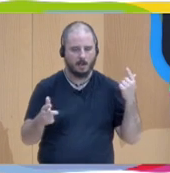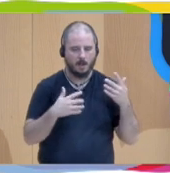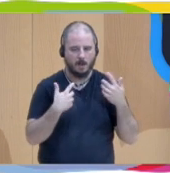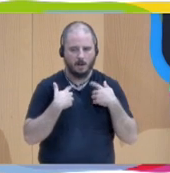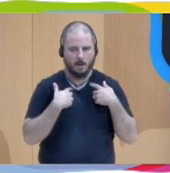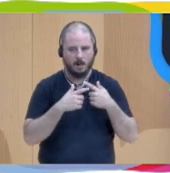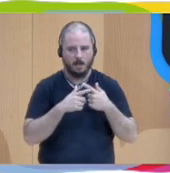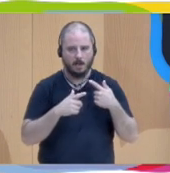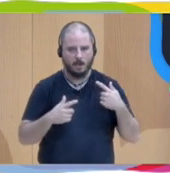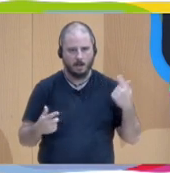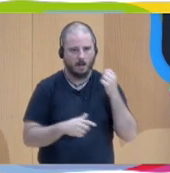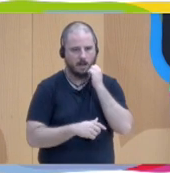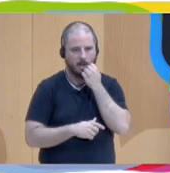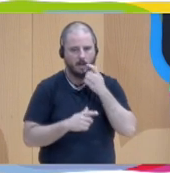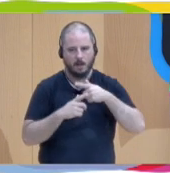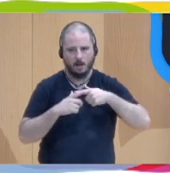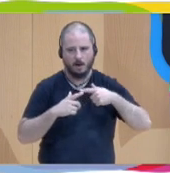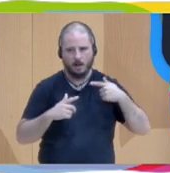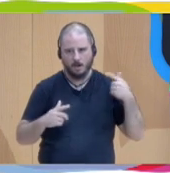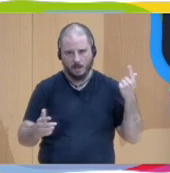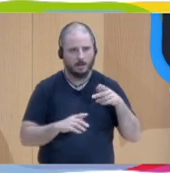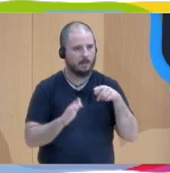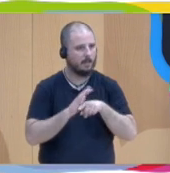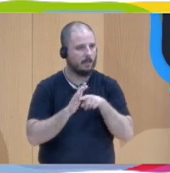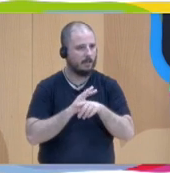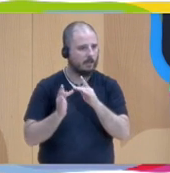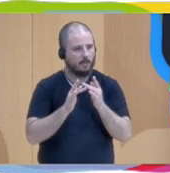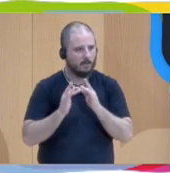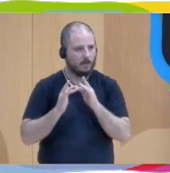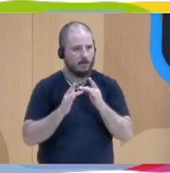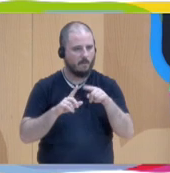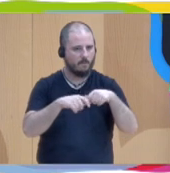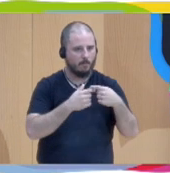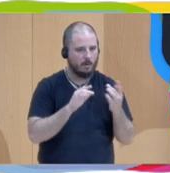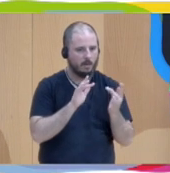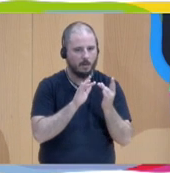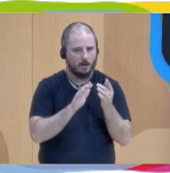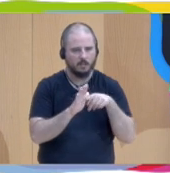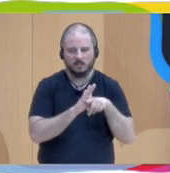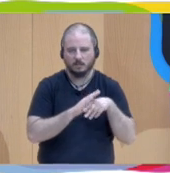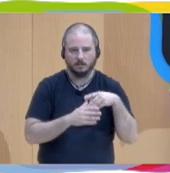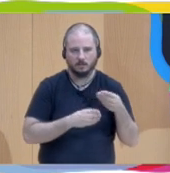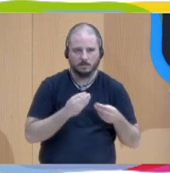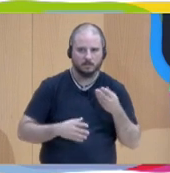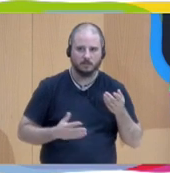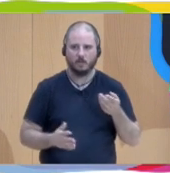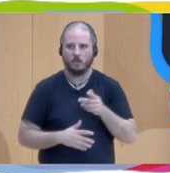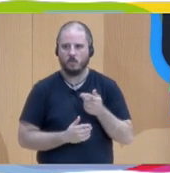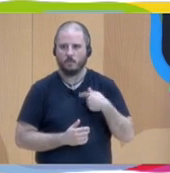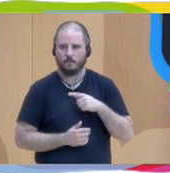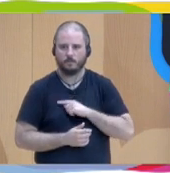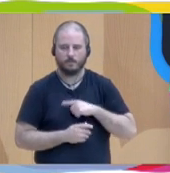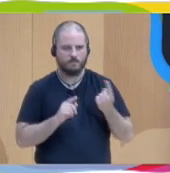abuso, la gestión de dinámicas racionales complejas con la familia y la necesidad de considerarse y